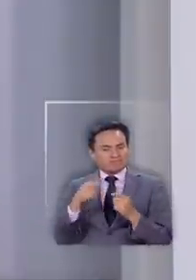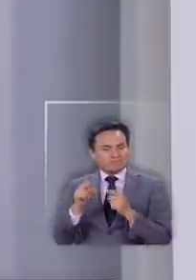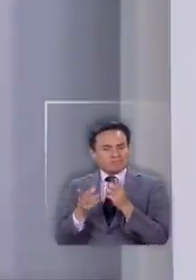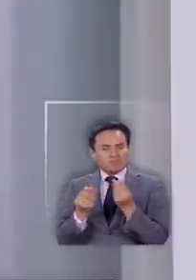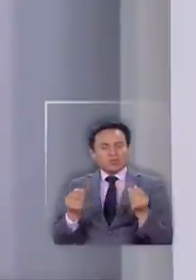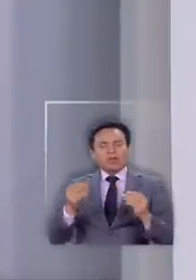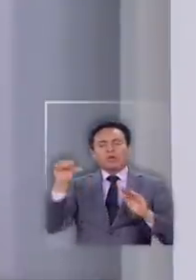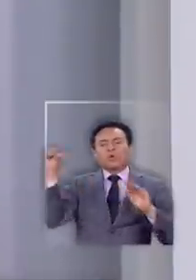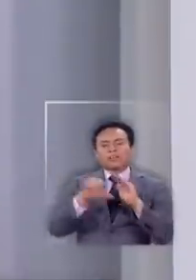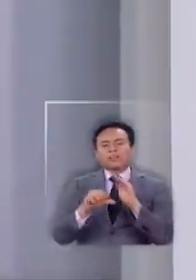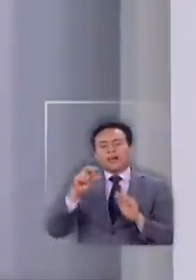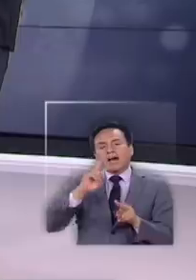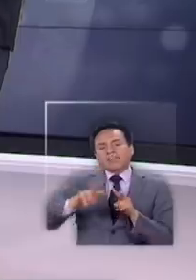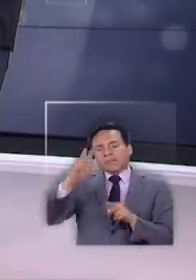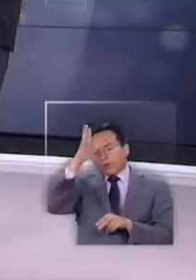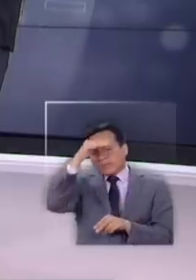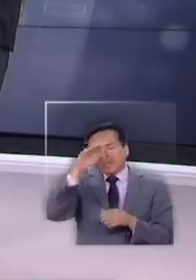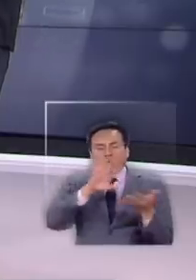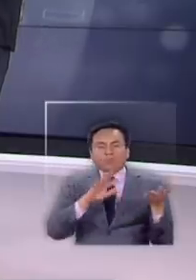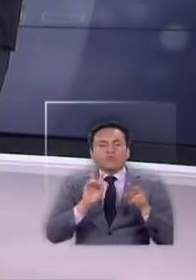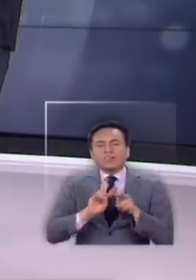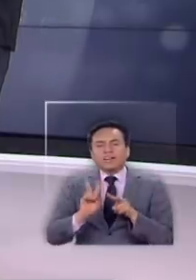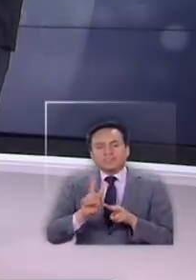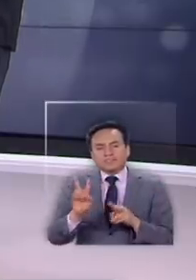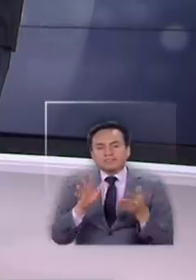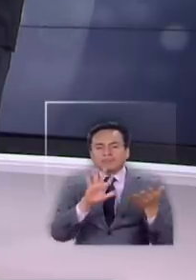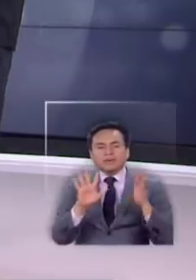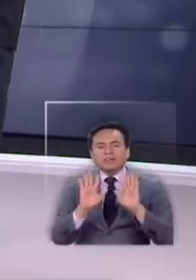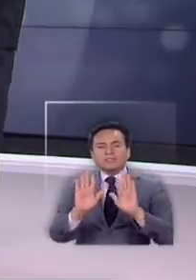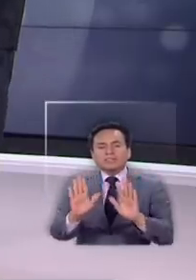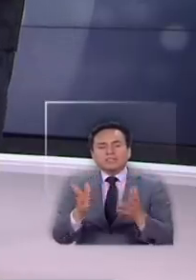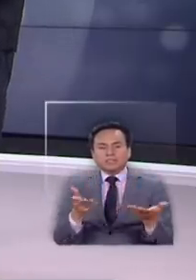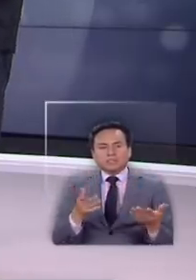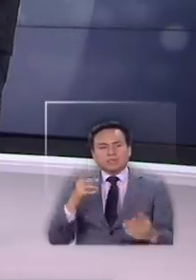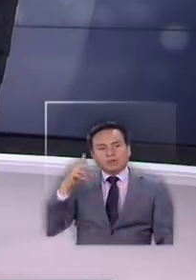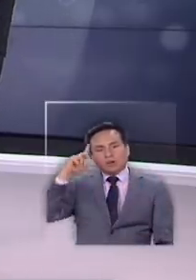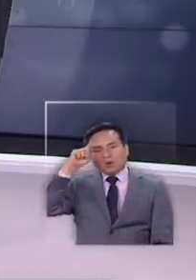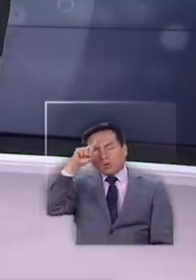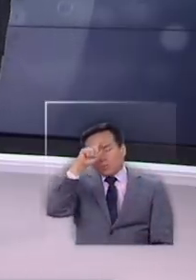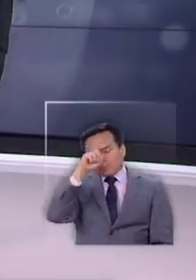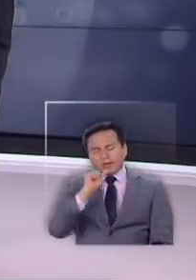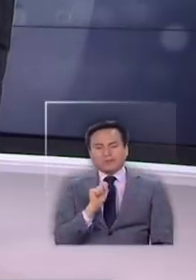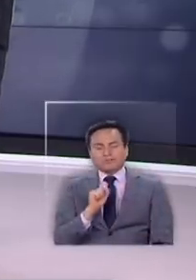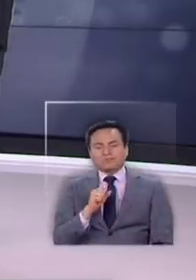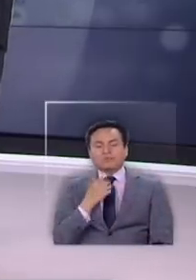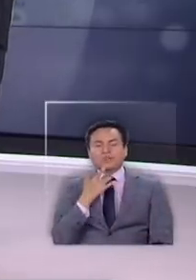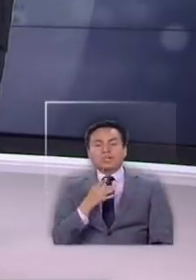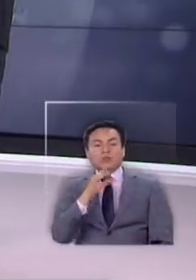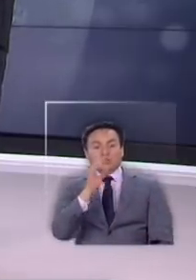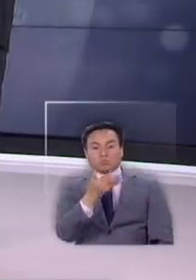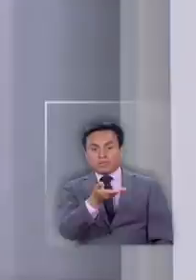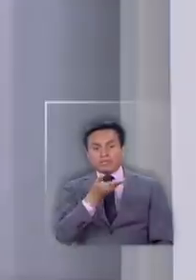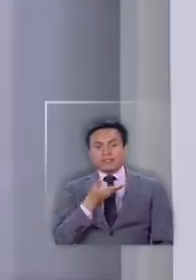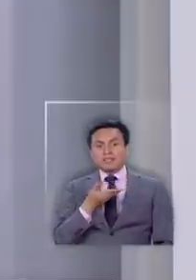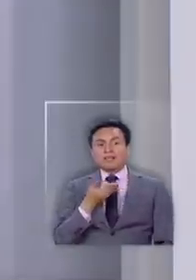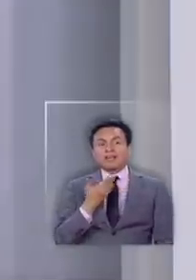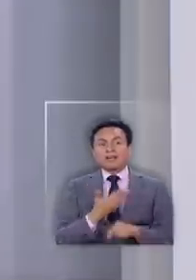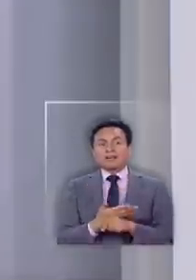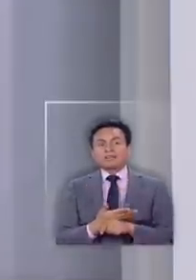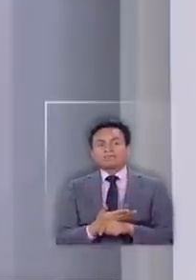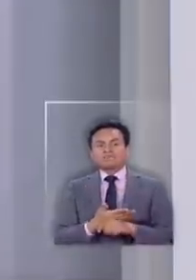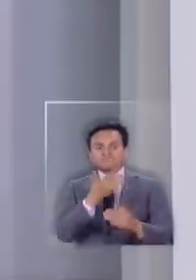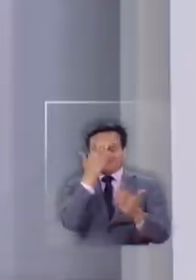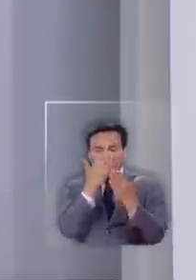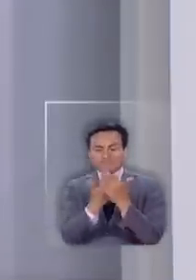en la realidad de Puente Alto, en la realidad promedio de Puente Alto? Es sumamente complejo y justamente usted nos enfrenta a